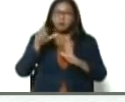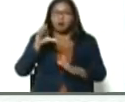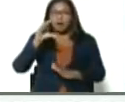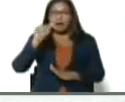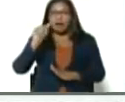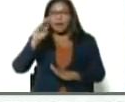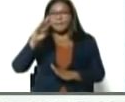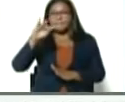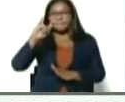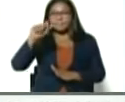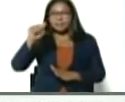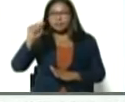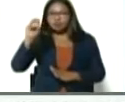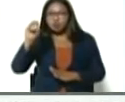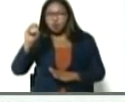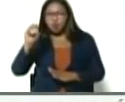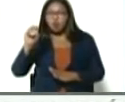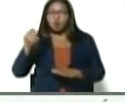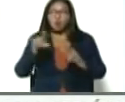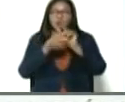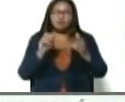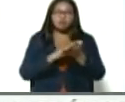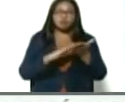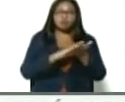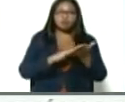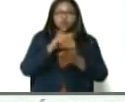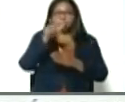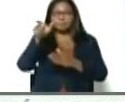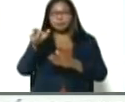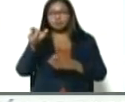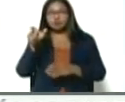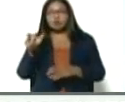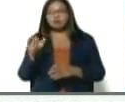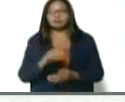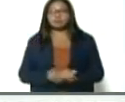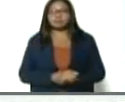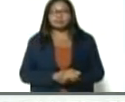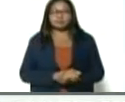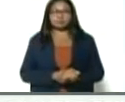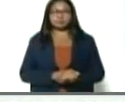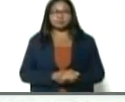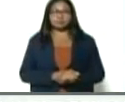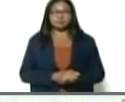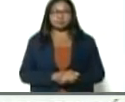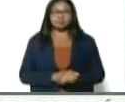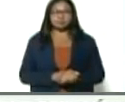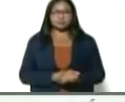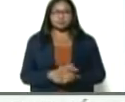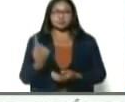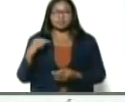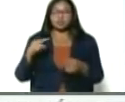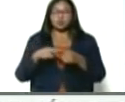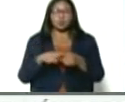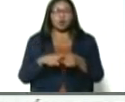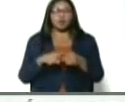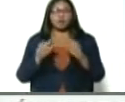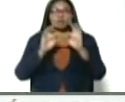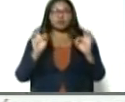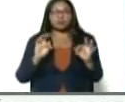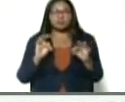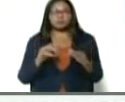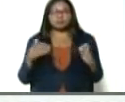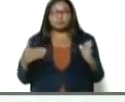esta característica, de esta raza, en la recuperación de los pacientes. Y tiene un elemento productivo, es una raza que puede impactar, presidente,